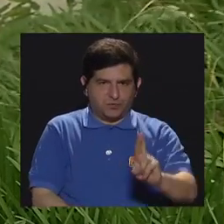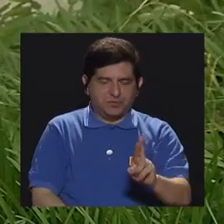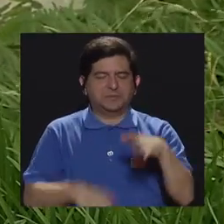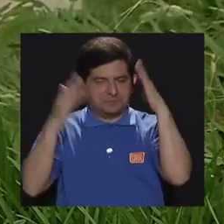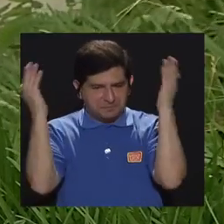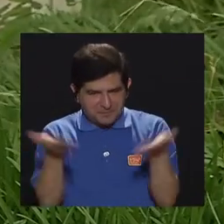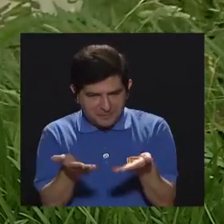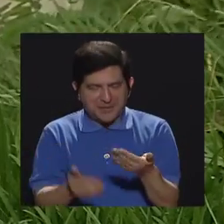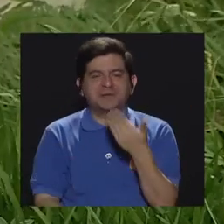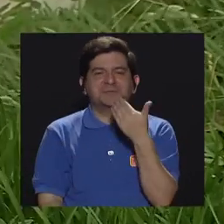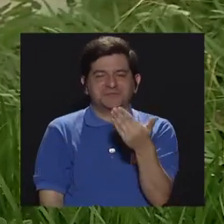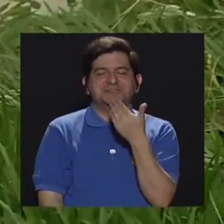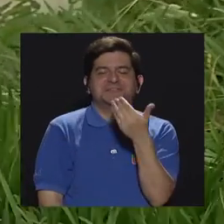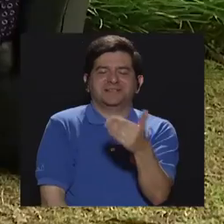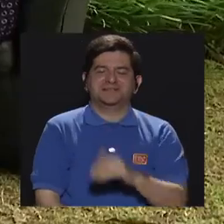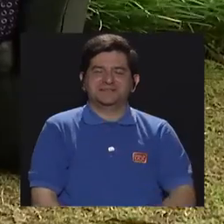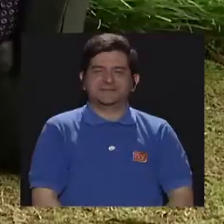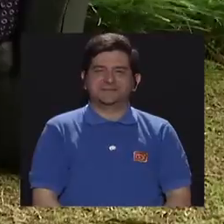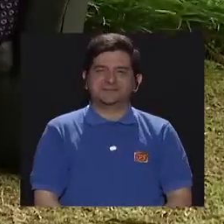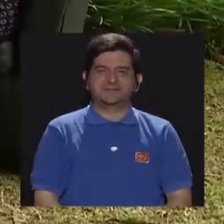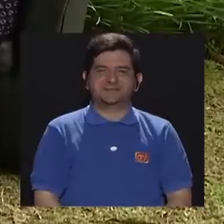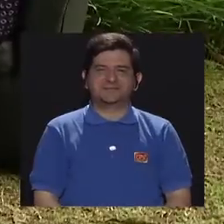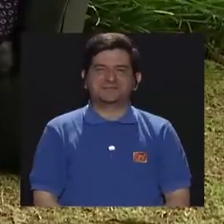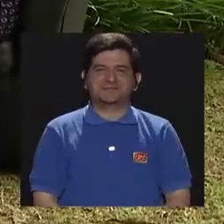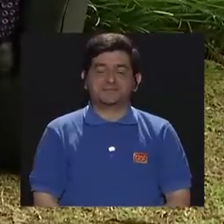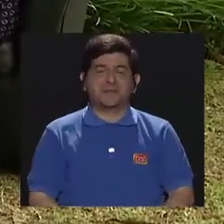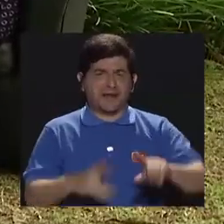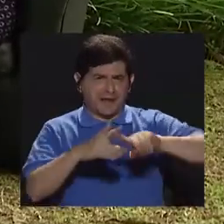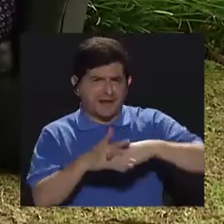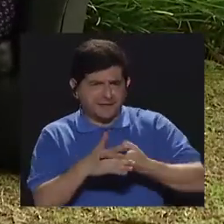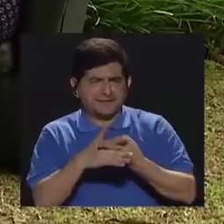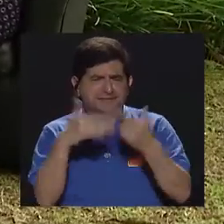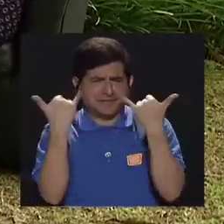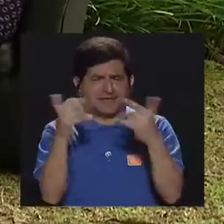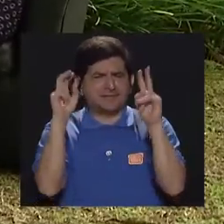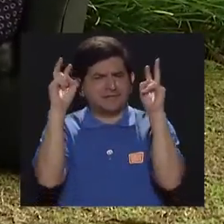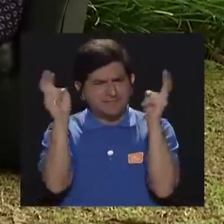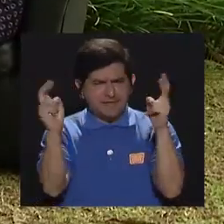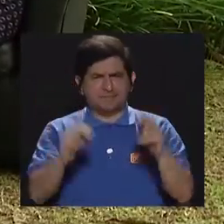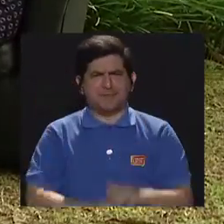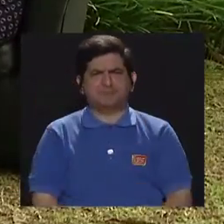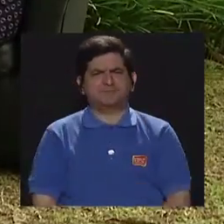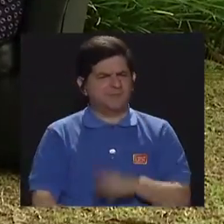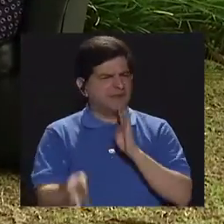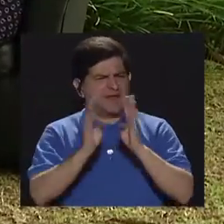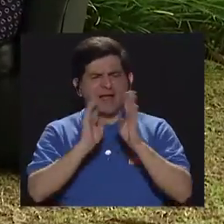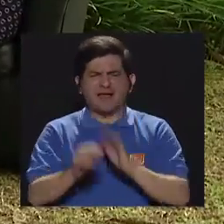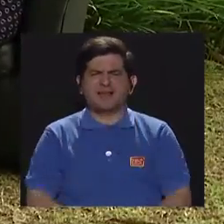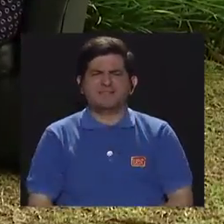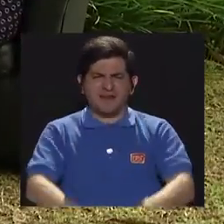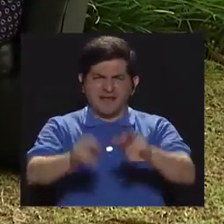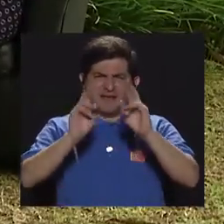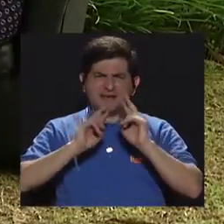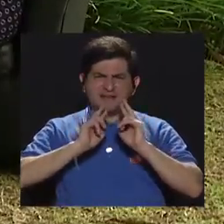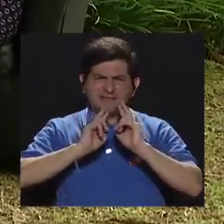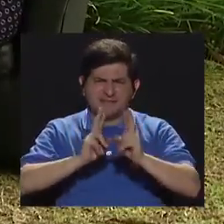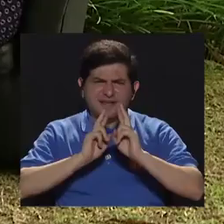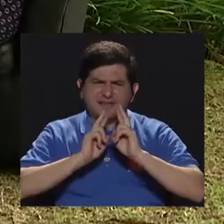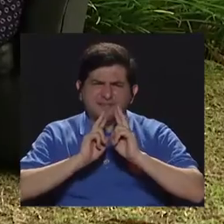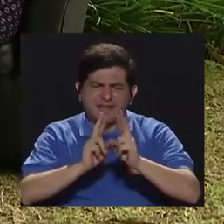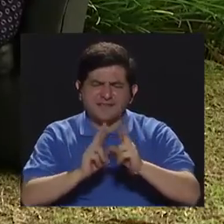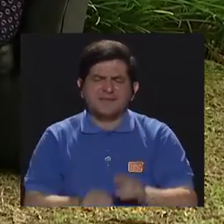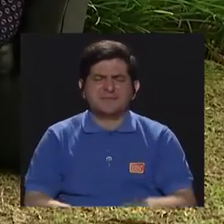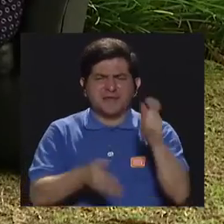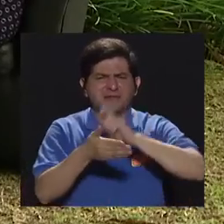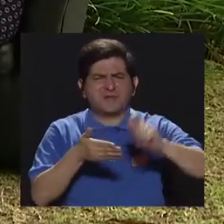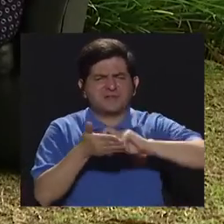Bienvenida. Muchas gracias para ser invitada. Bueno, empecemos entonces con este tema. Cuando se habla del rendimiento escolar, ¿a qué